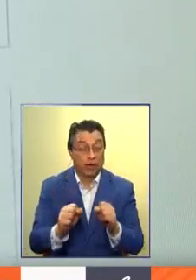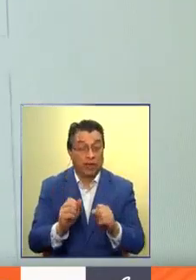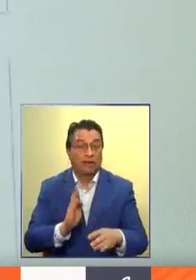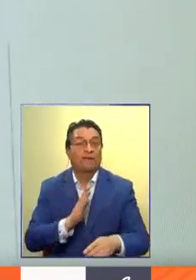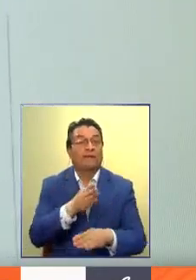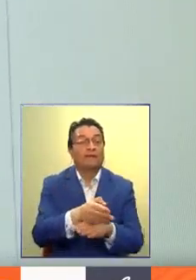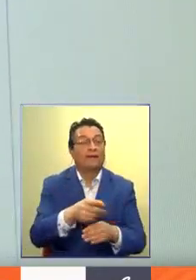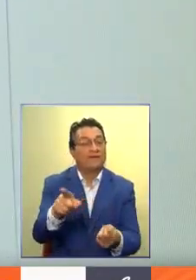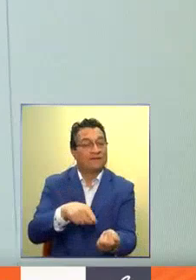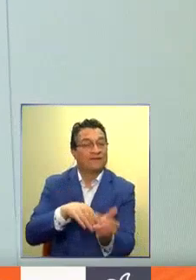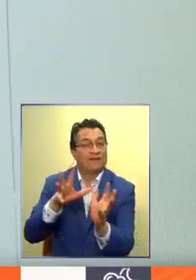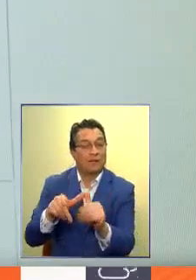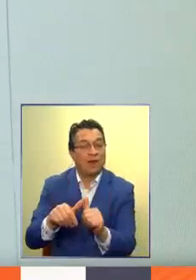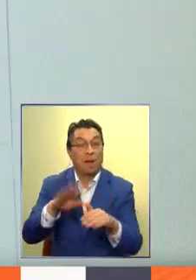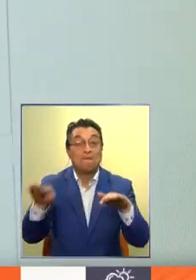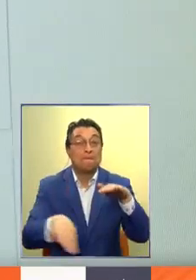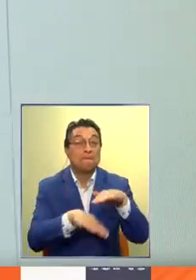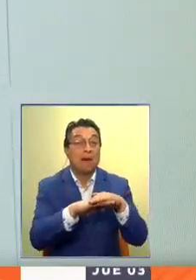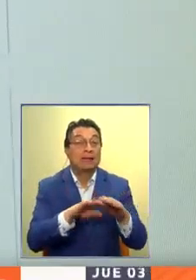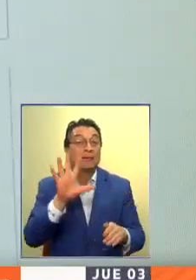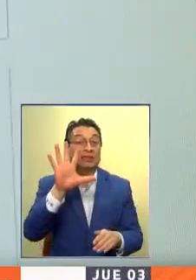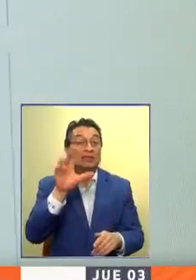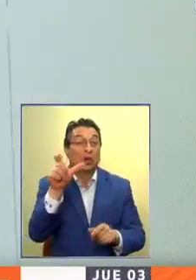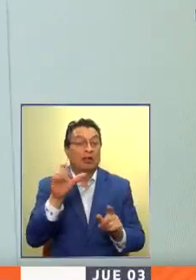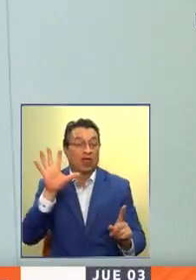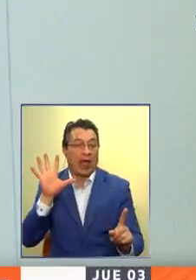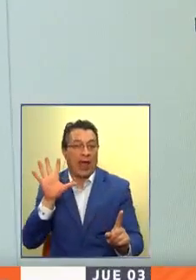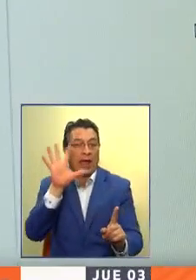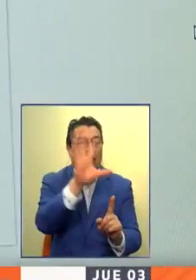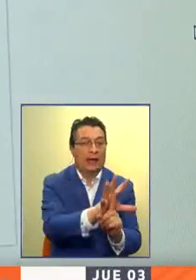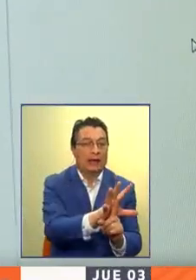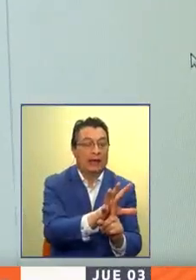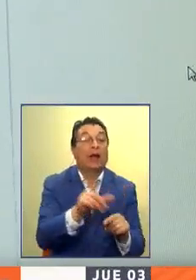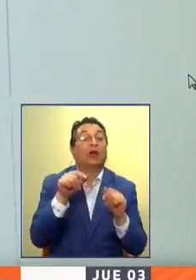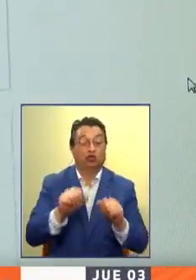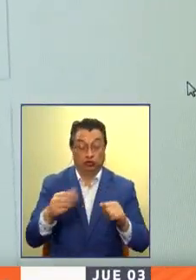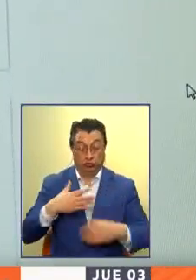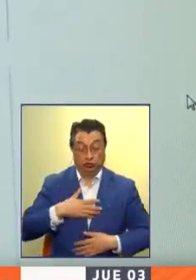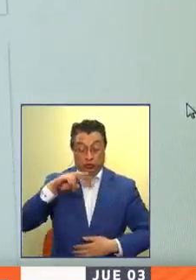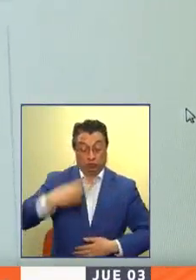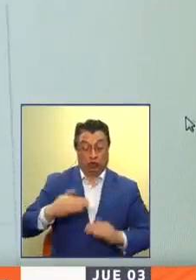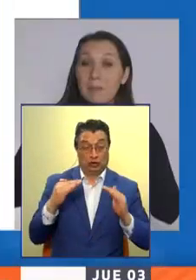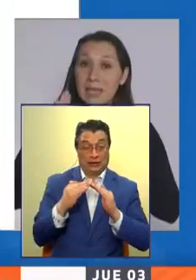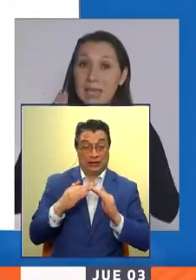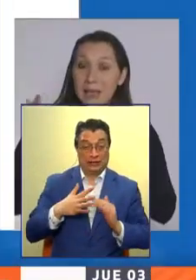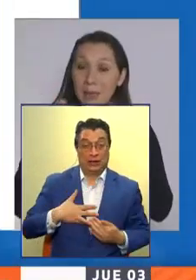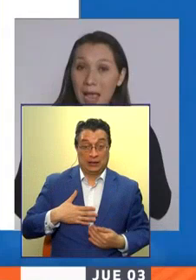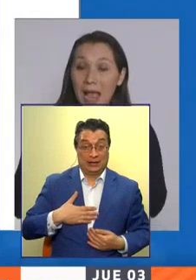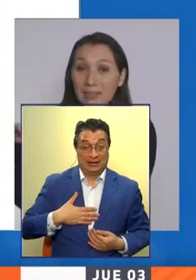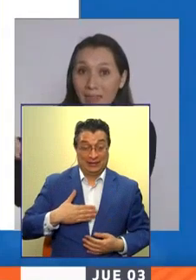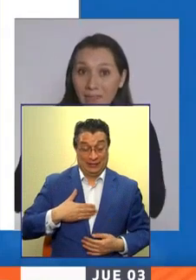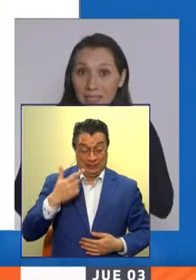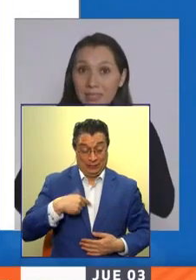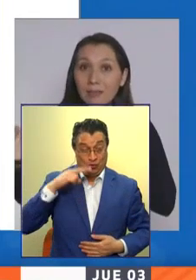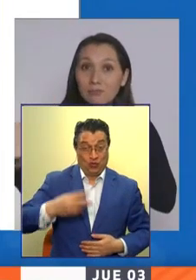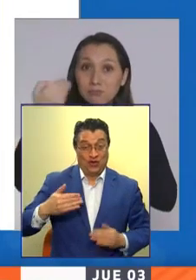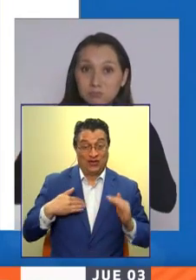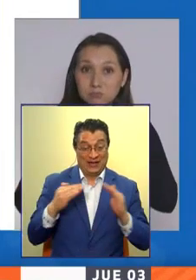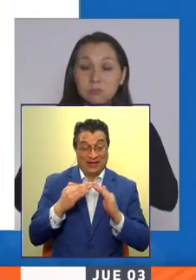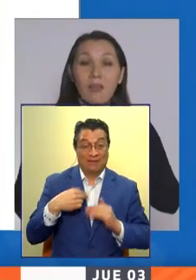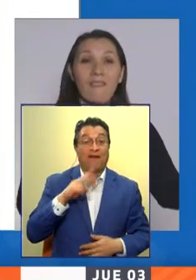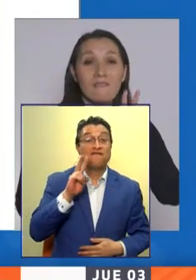familiares hasta un máximo de cinco personas. Es decir, yo puedo recibir en mi hogar durante el día